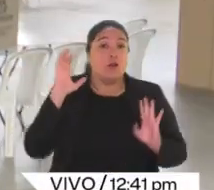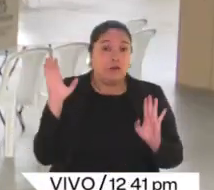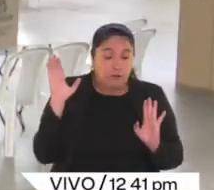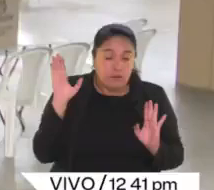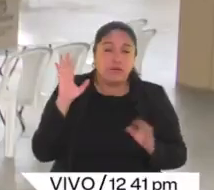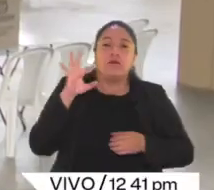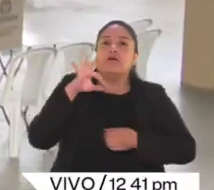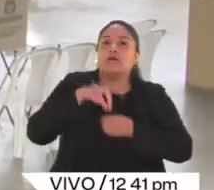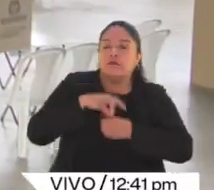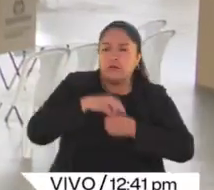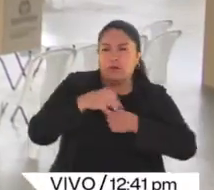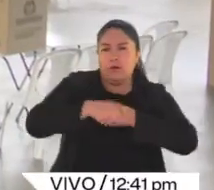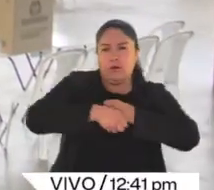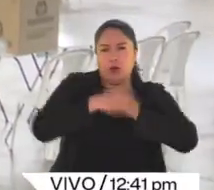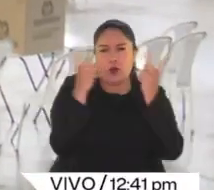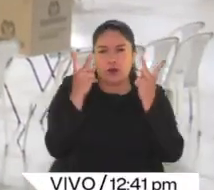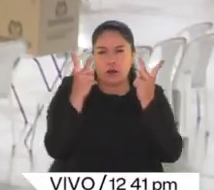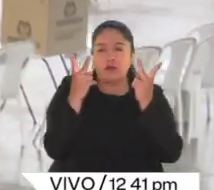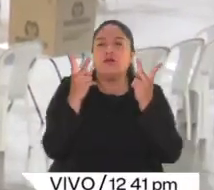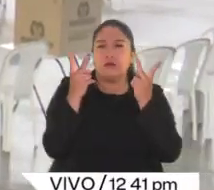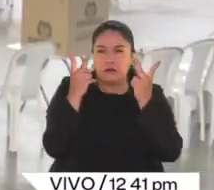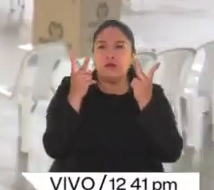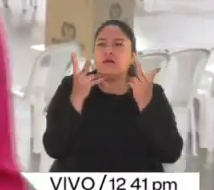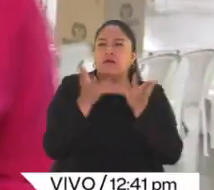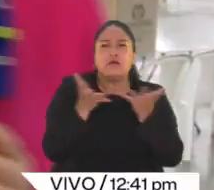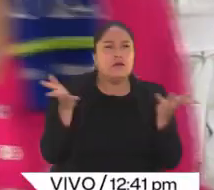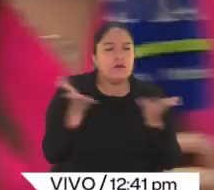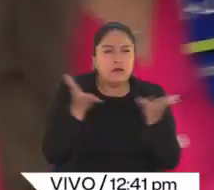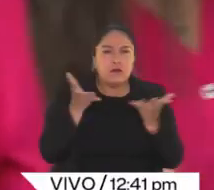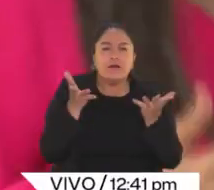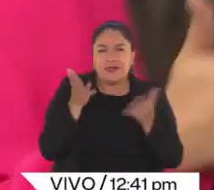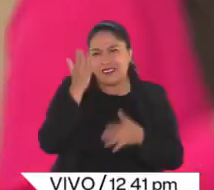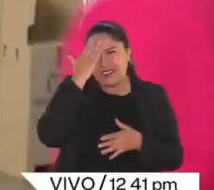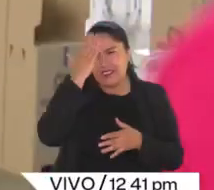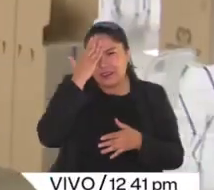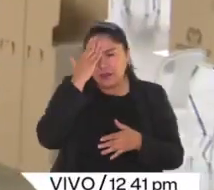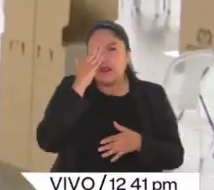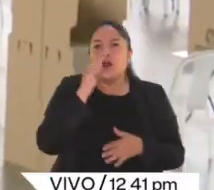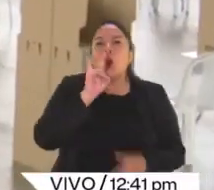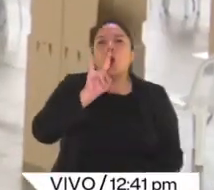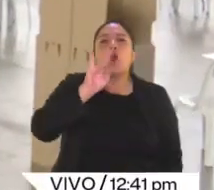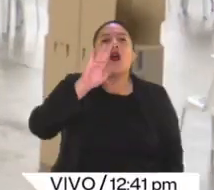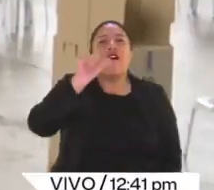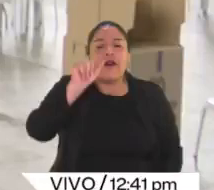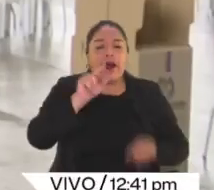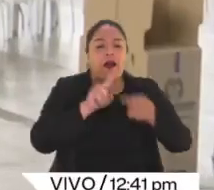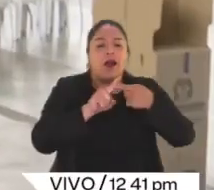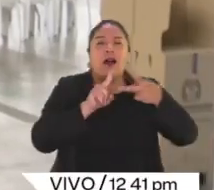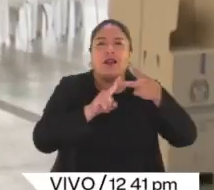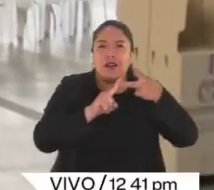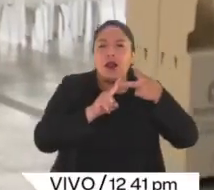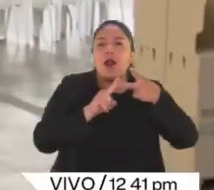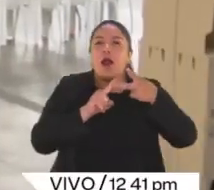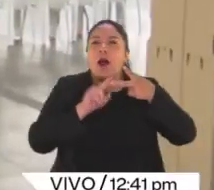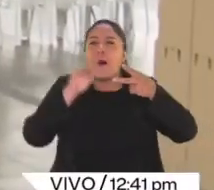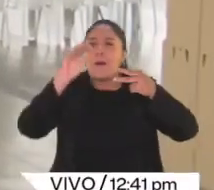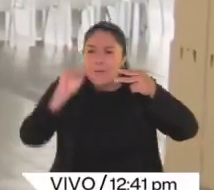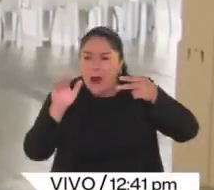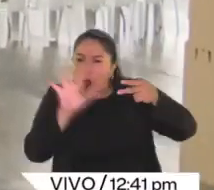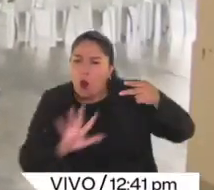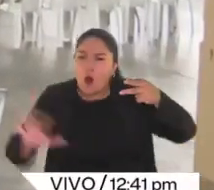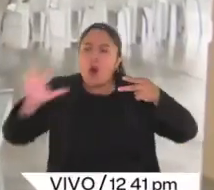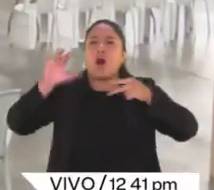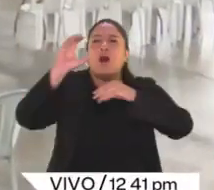también por violencia y están ubicados principalmente en las regiones del Urabá, el norte, bajo Cauca y también